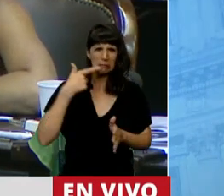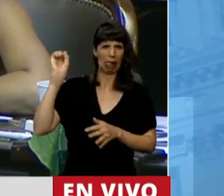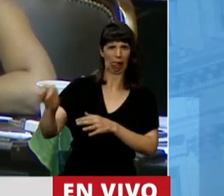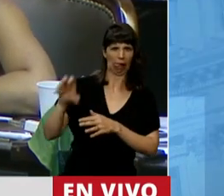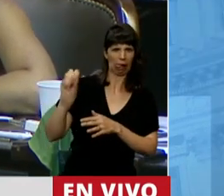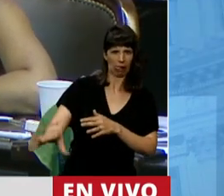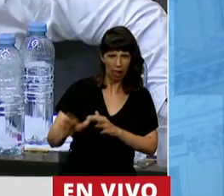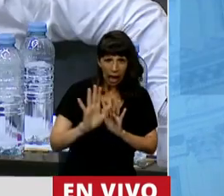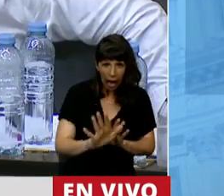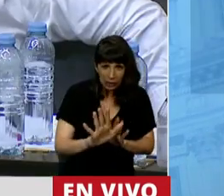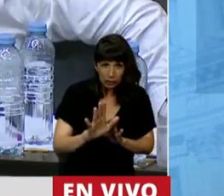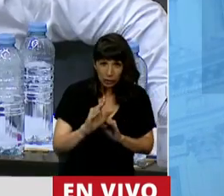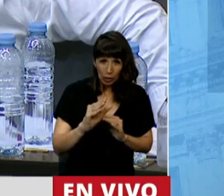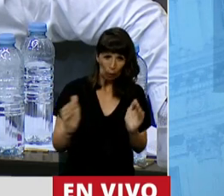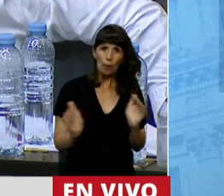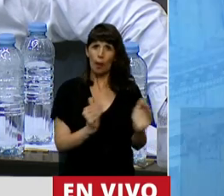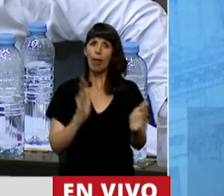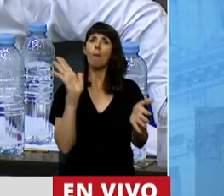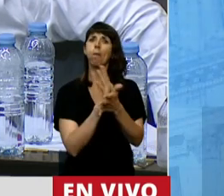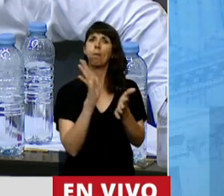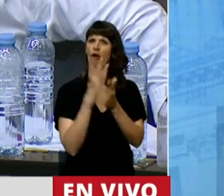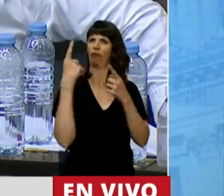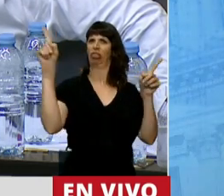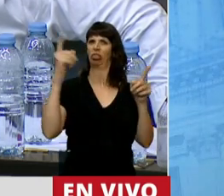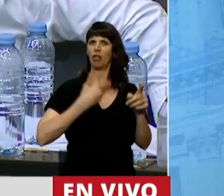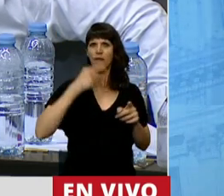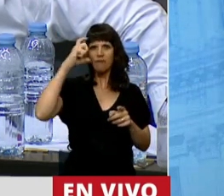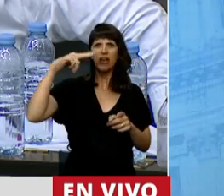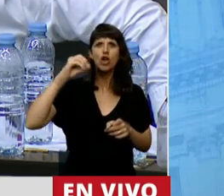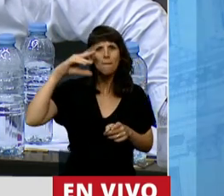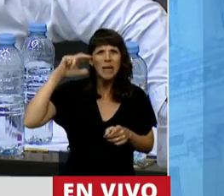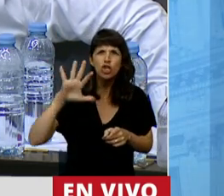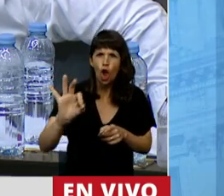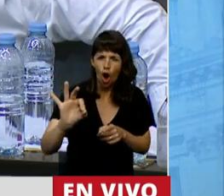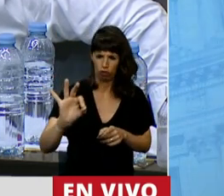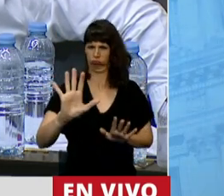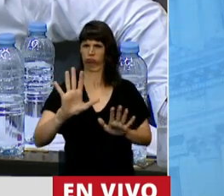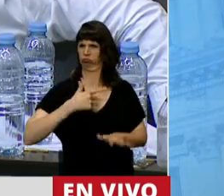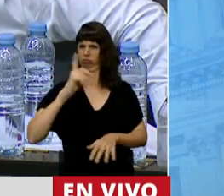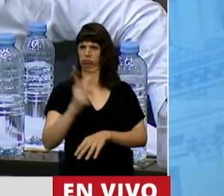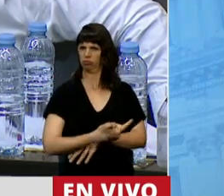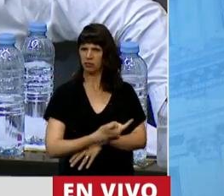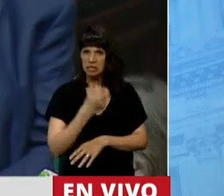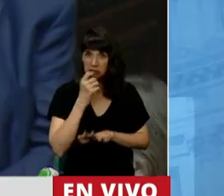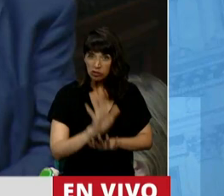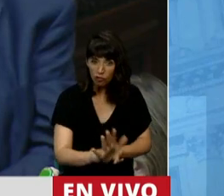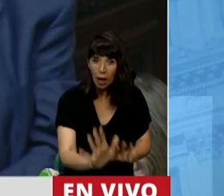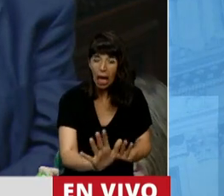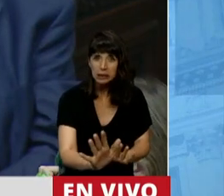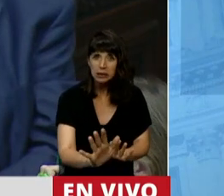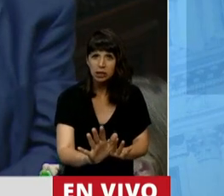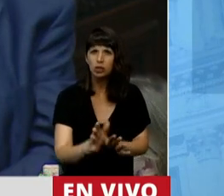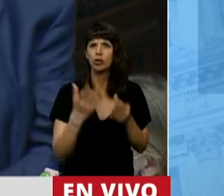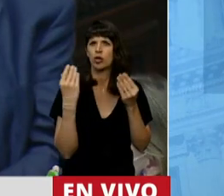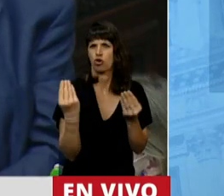es un fenómeno. Vaya redondeando, diputado, está pasado un minuto. Si ese niño o niña fuese un fenómeno, ¿de qué sirven